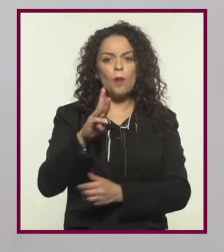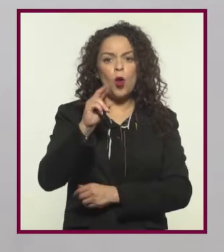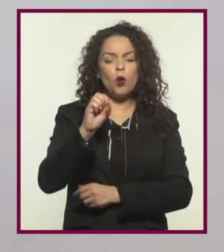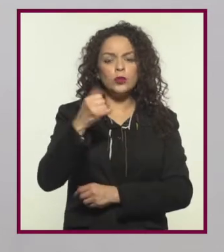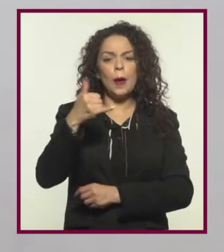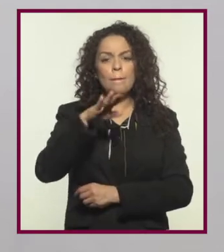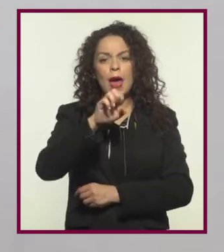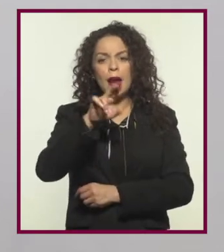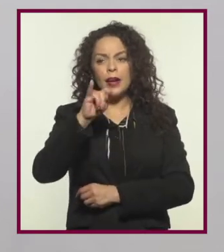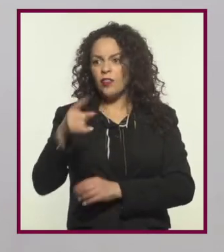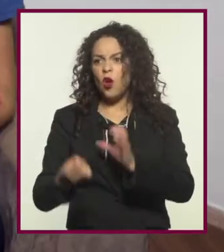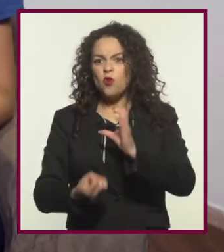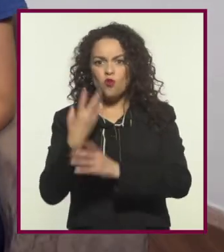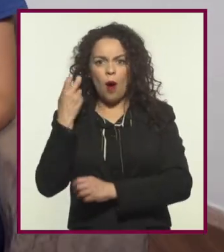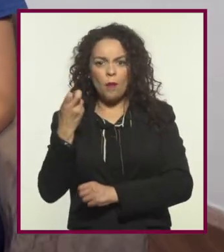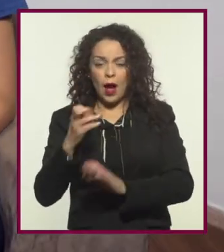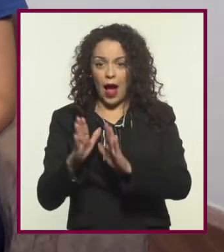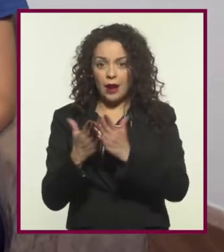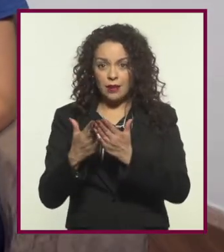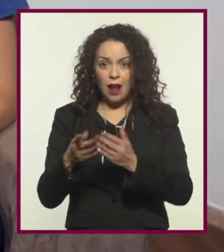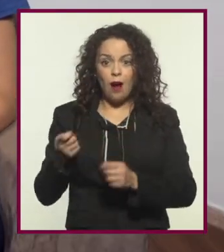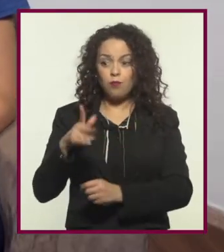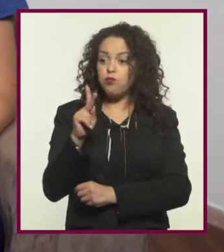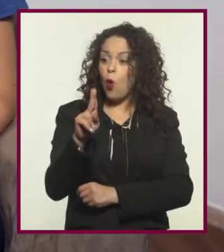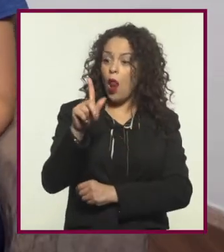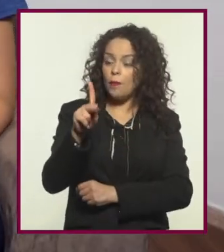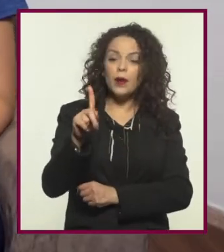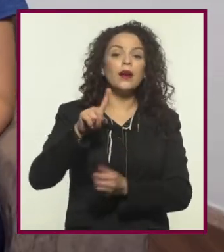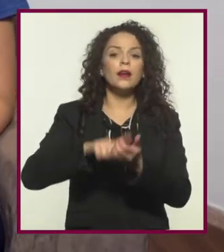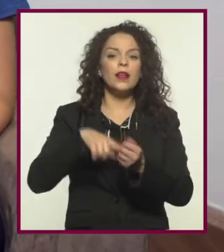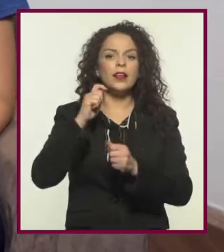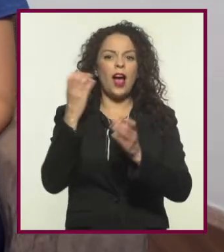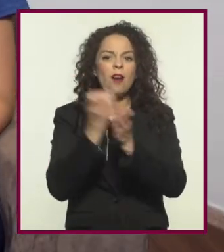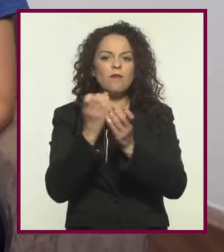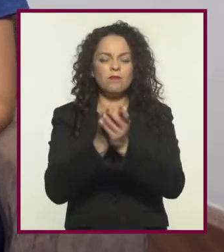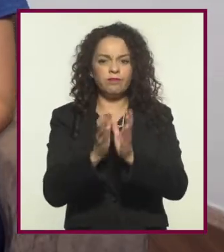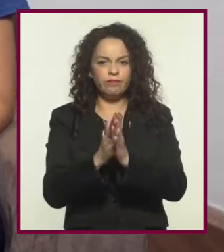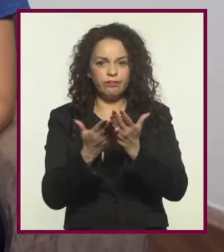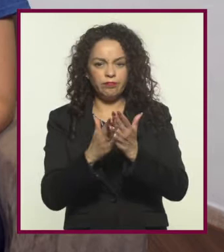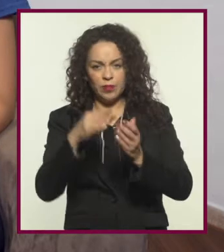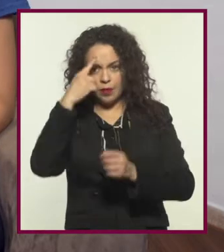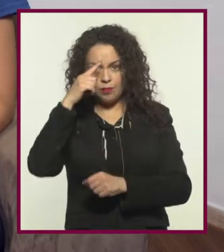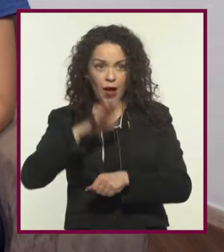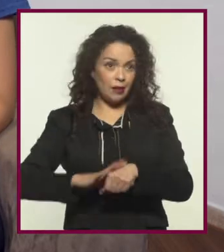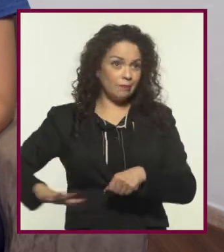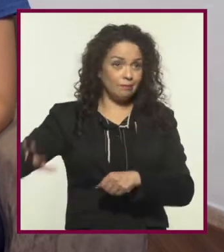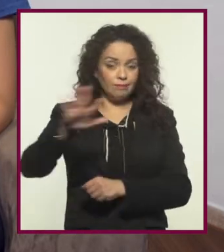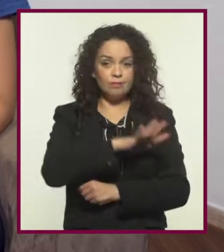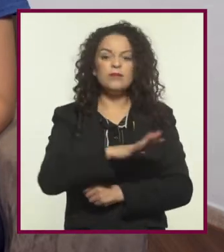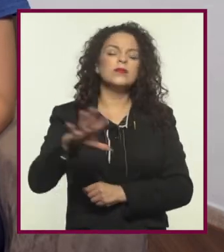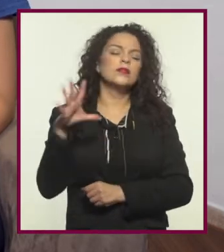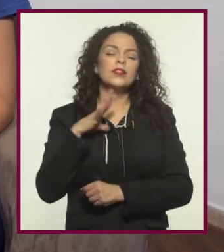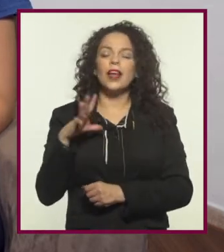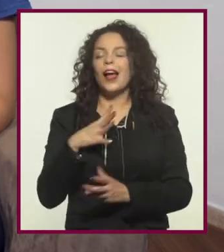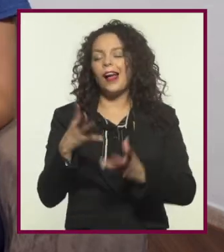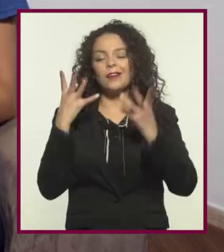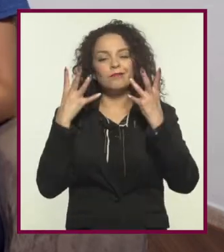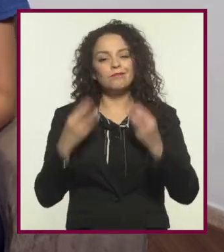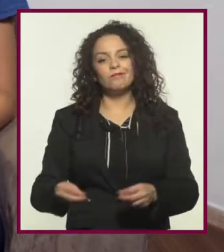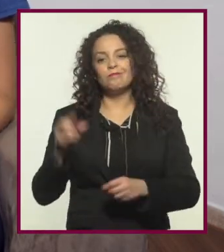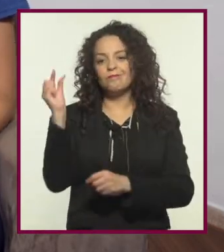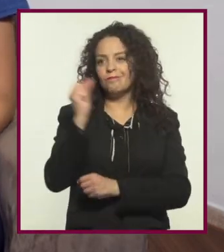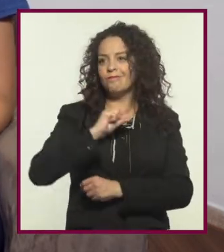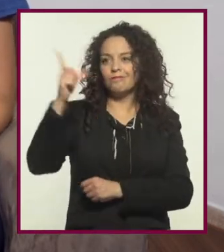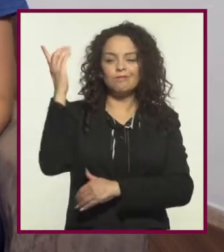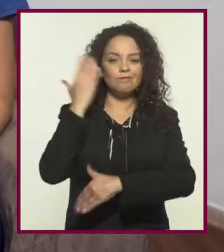como Burroughs y Merritt. Esta revista y otras conocidas como Poe, por su formato de encuadernación barata y consumo popular, tenían